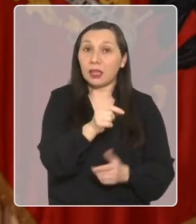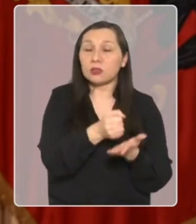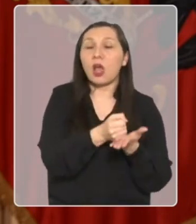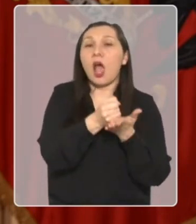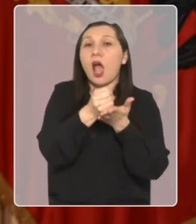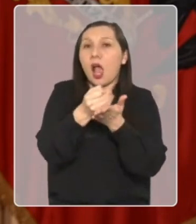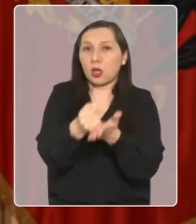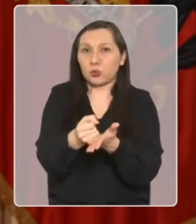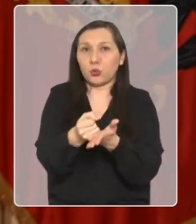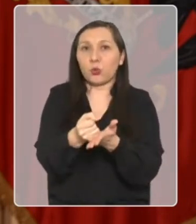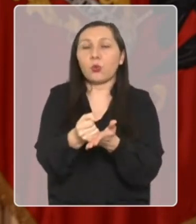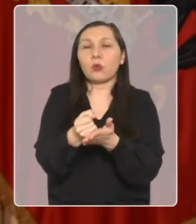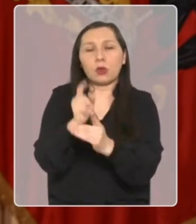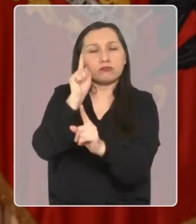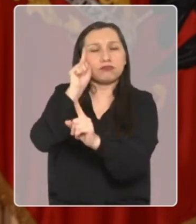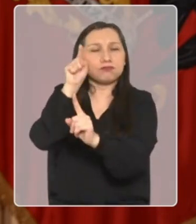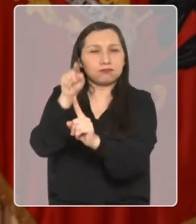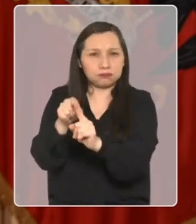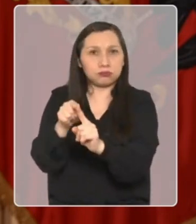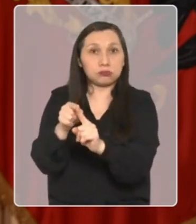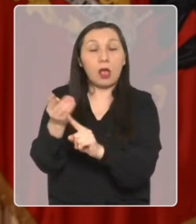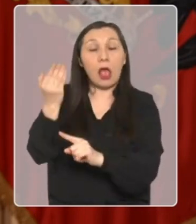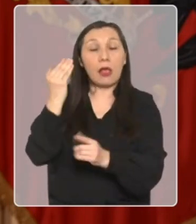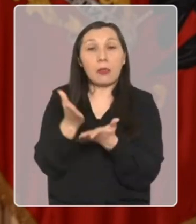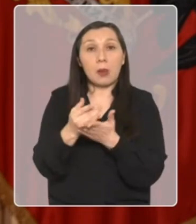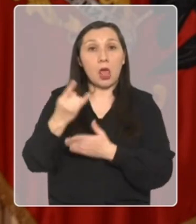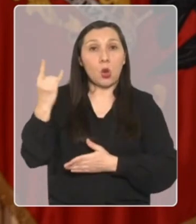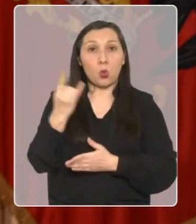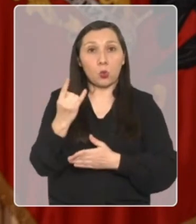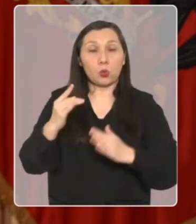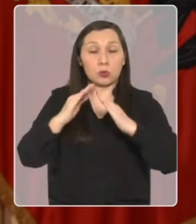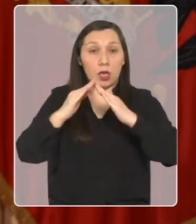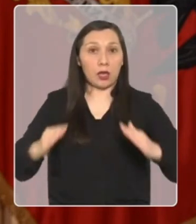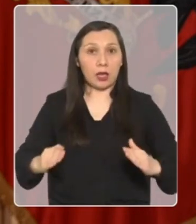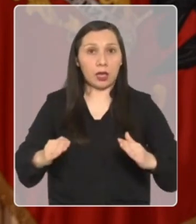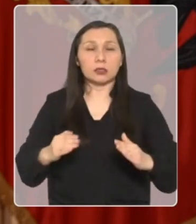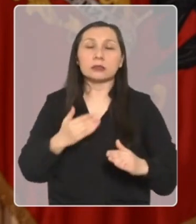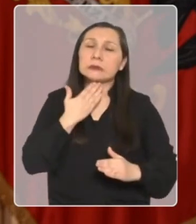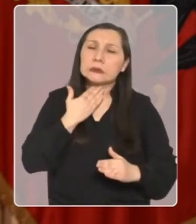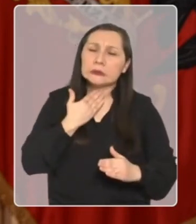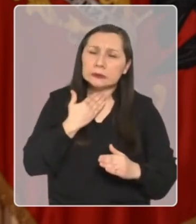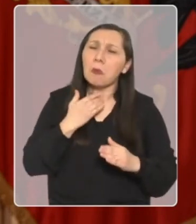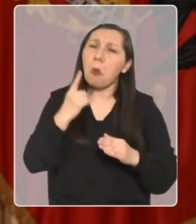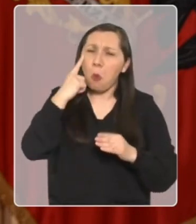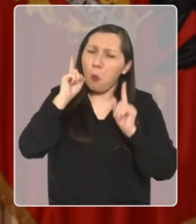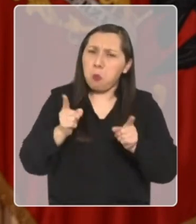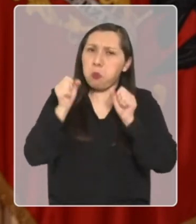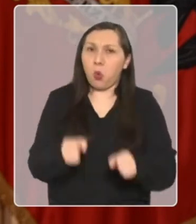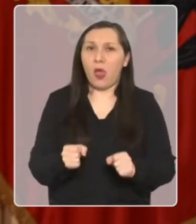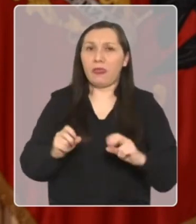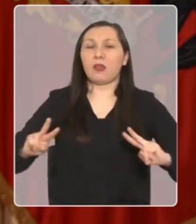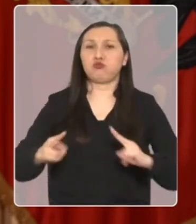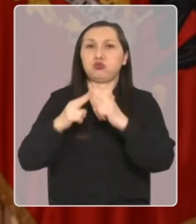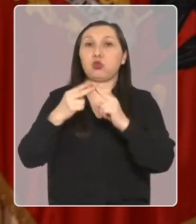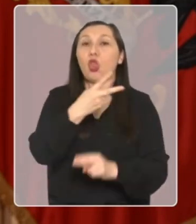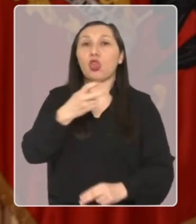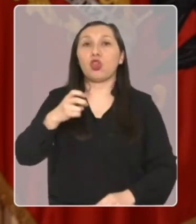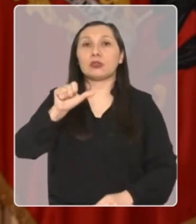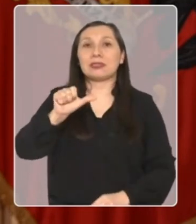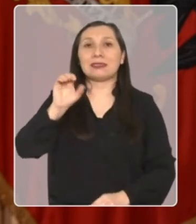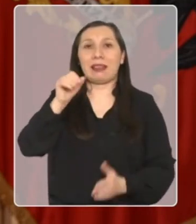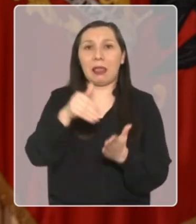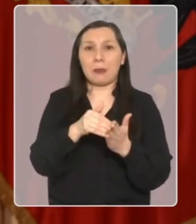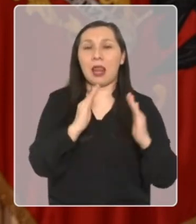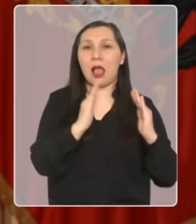y esto contribuirá a avanzar en la meta que nos pusimos con el Plan de Emergencia Habitacional, ambiciosa pero posible, de